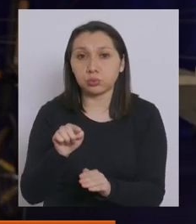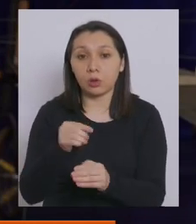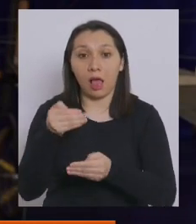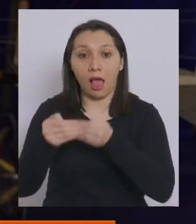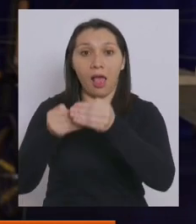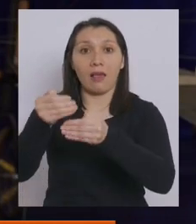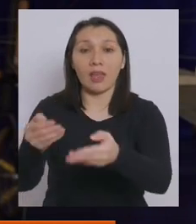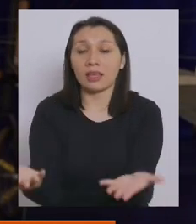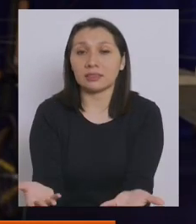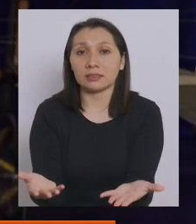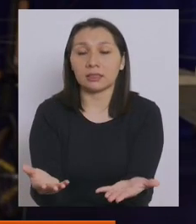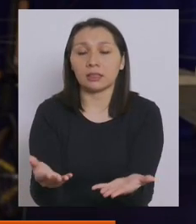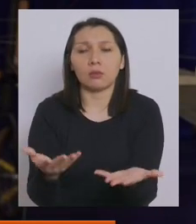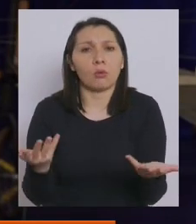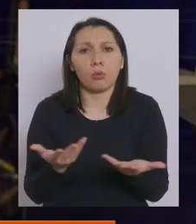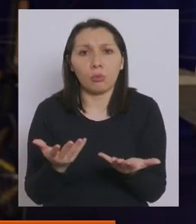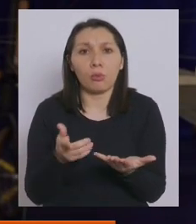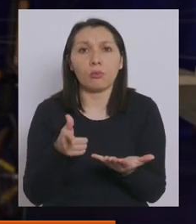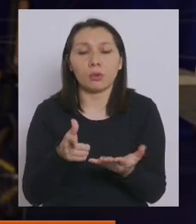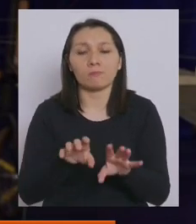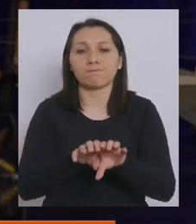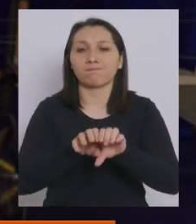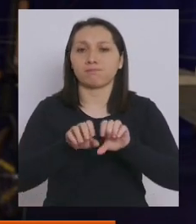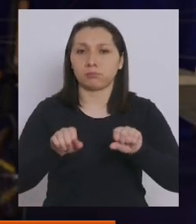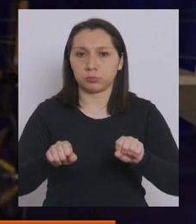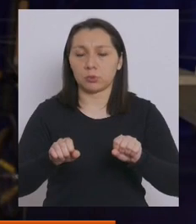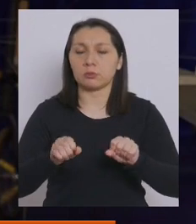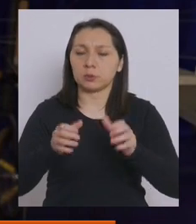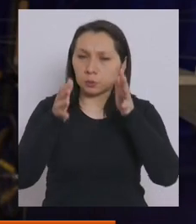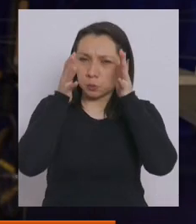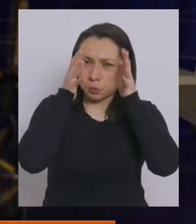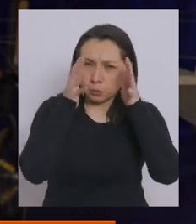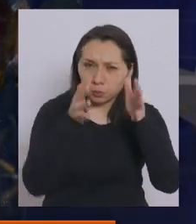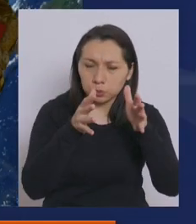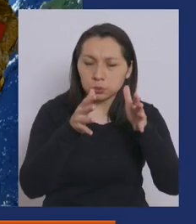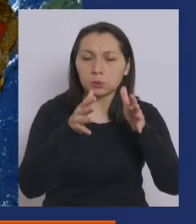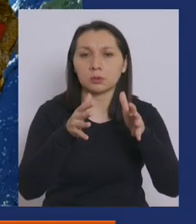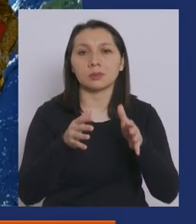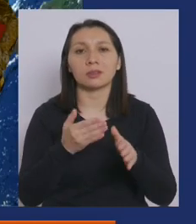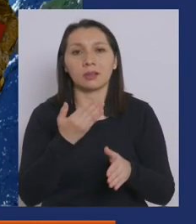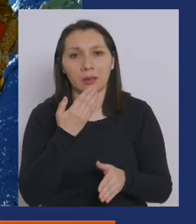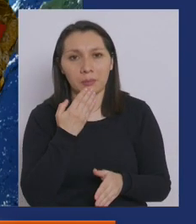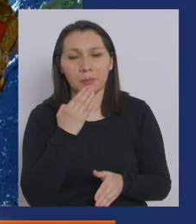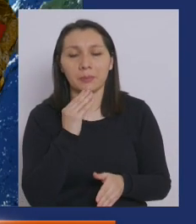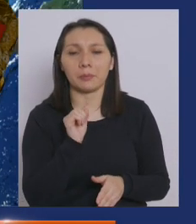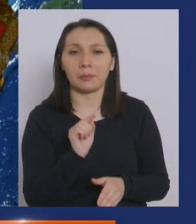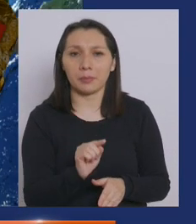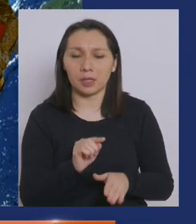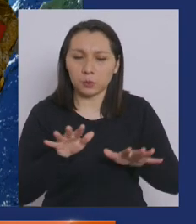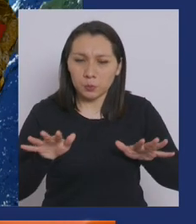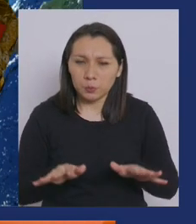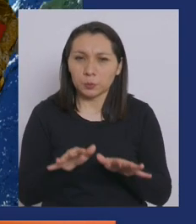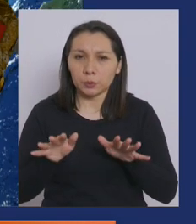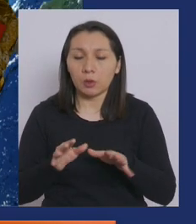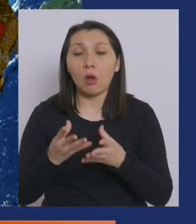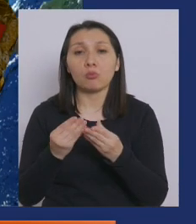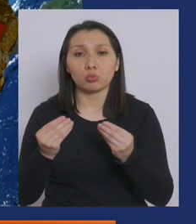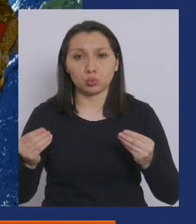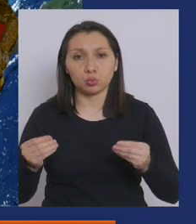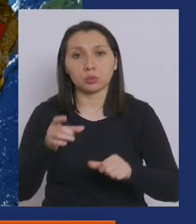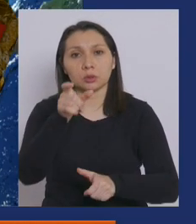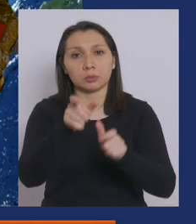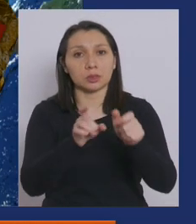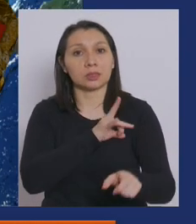avances se deben al compromiso, a la dedicación y al esfuerzo de muchos